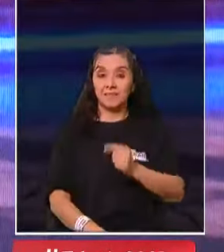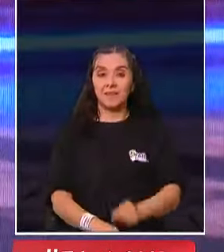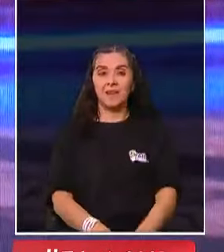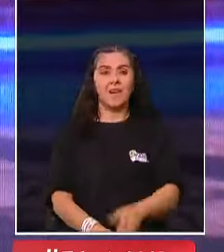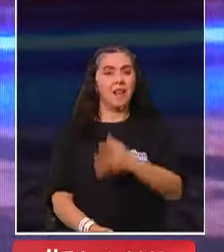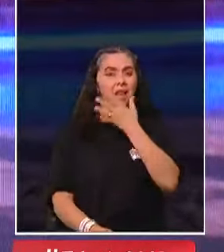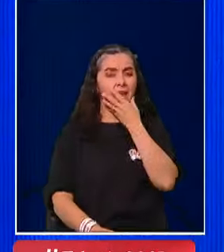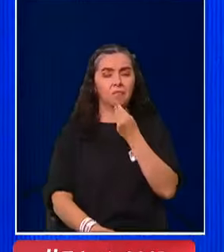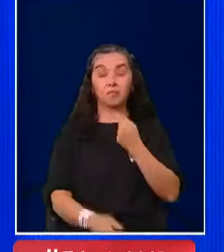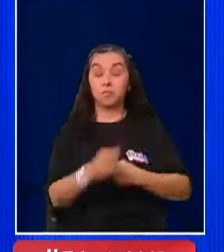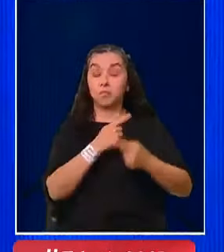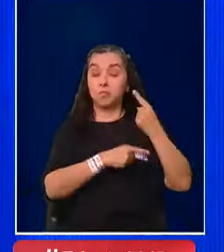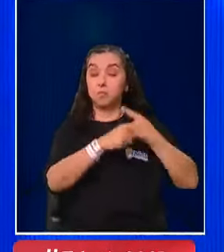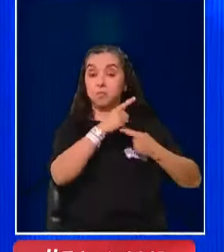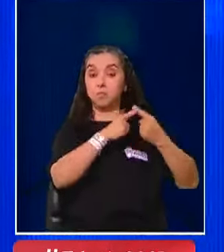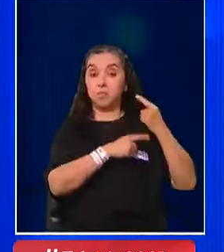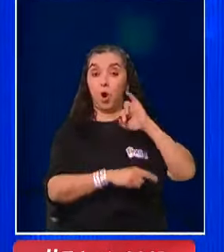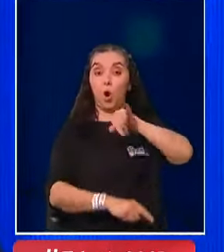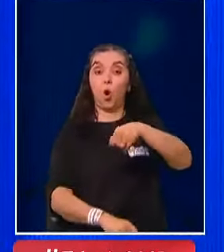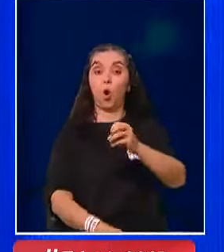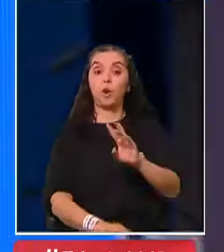historia la de Jorge y familia. ¡Bravo! ¡Bravo! ¡Bravo!